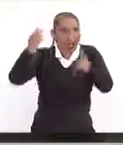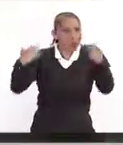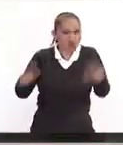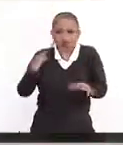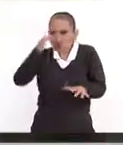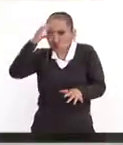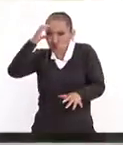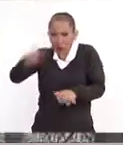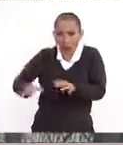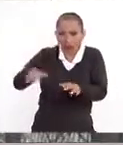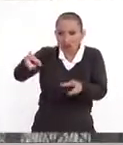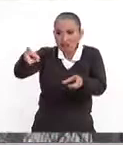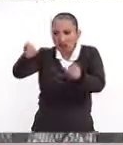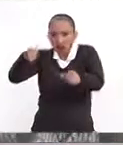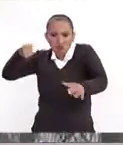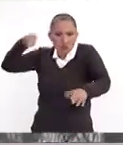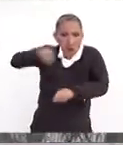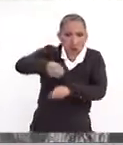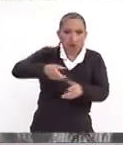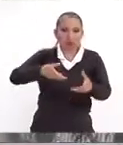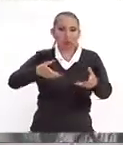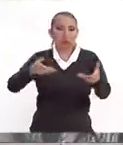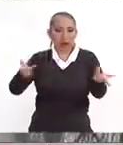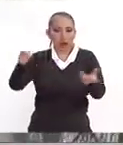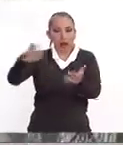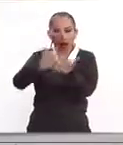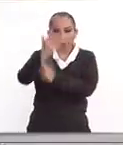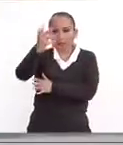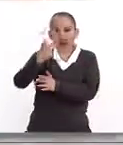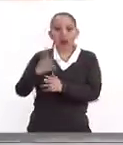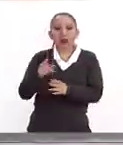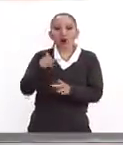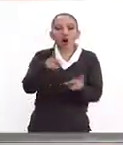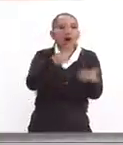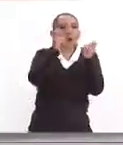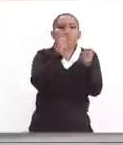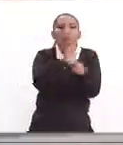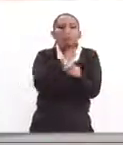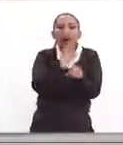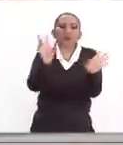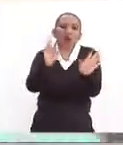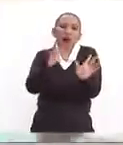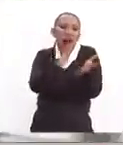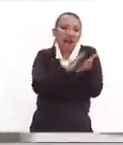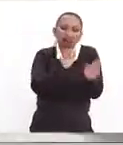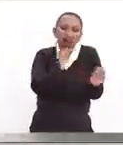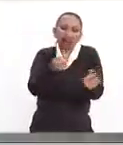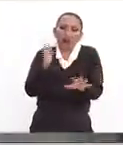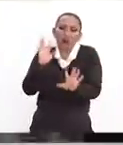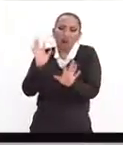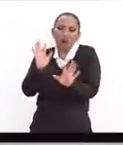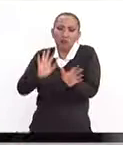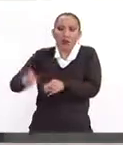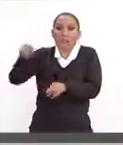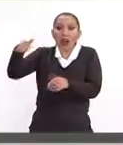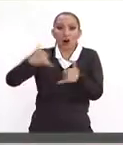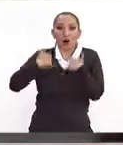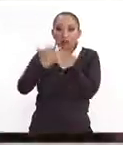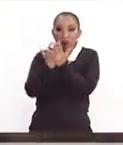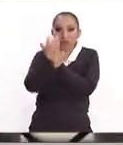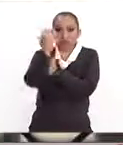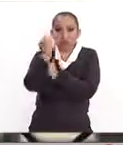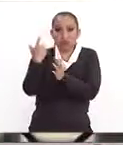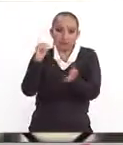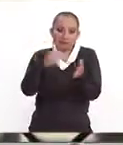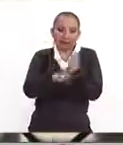¿no? Que lo empujó y robó, porque bueno, esos delitos no ameritarían, en el caso de adolescentes, al menos que la privación